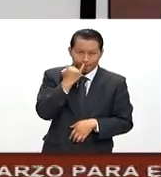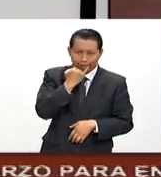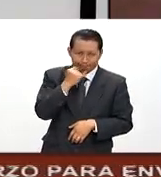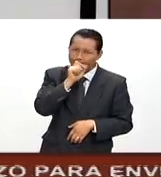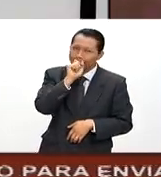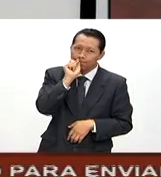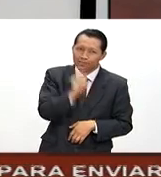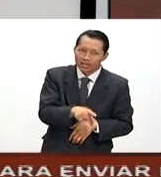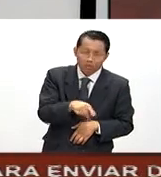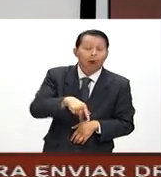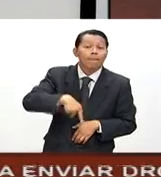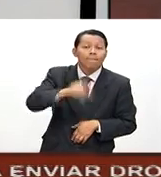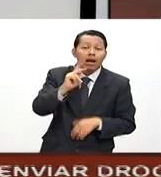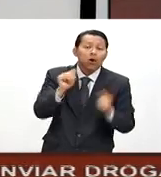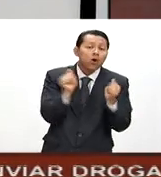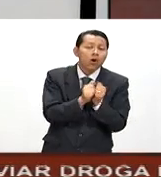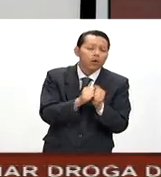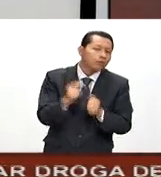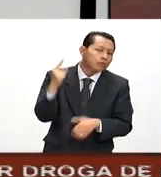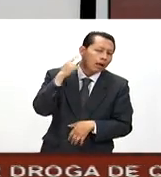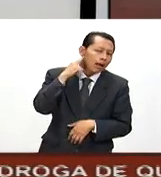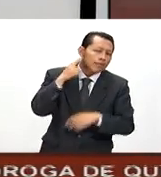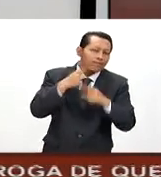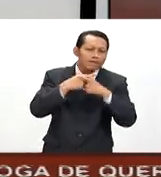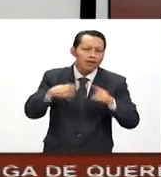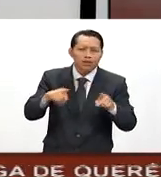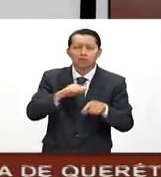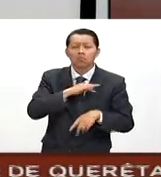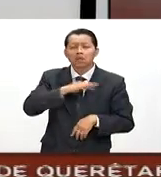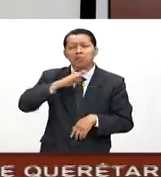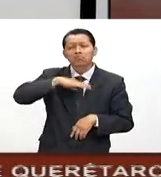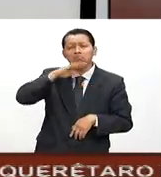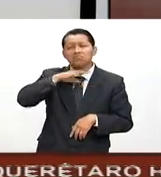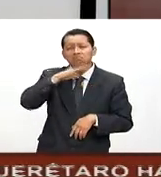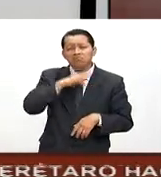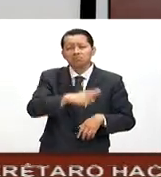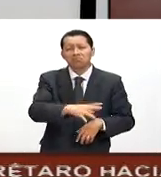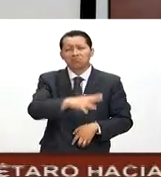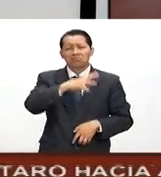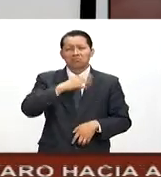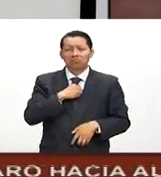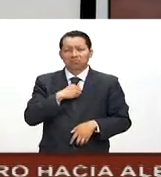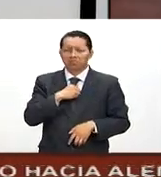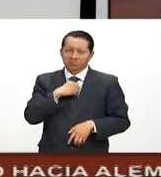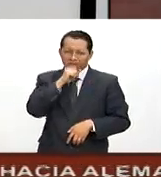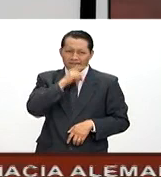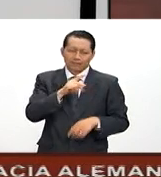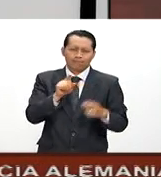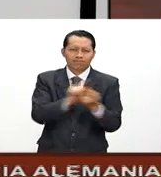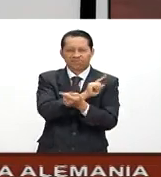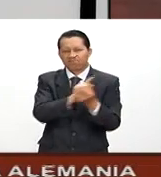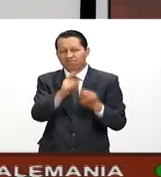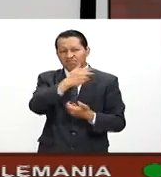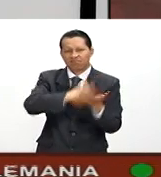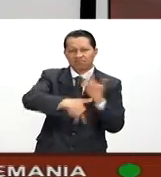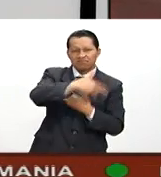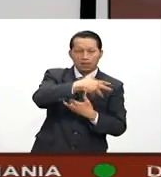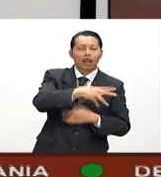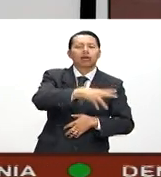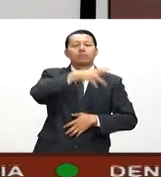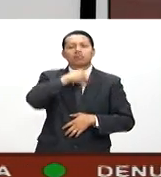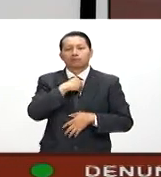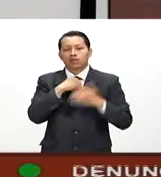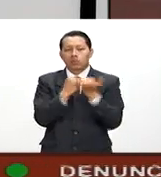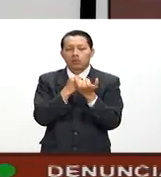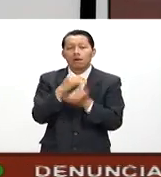tiene un acento distinto, puede, sin querer, empezar a hablar como la gente con la que convive. Como aseguran que le